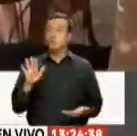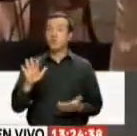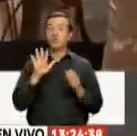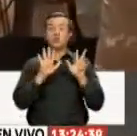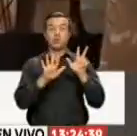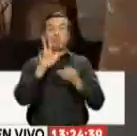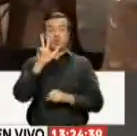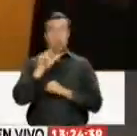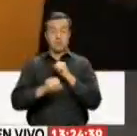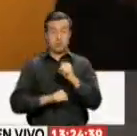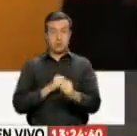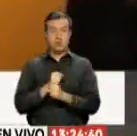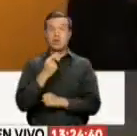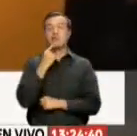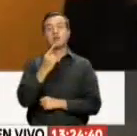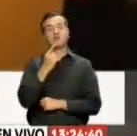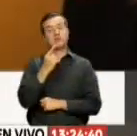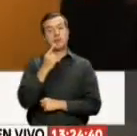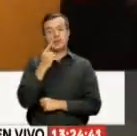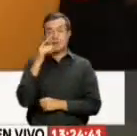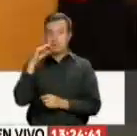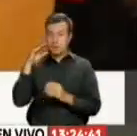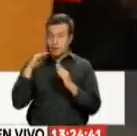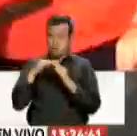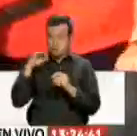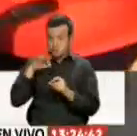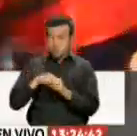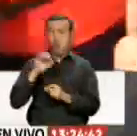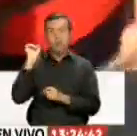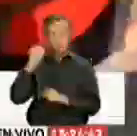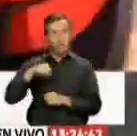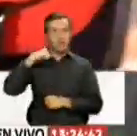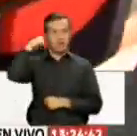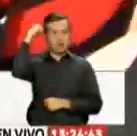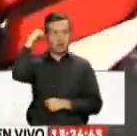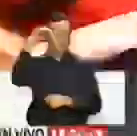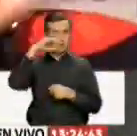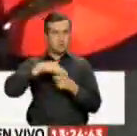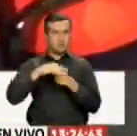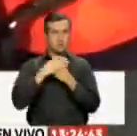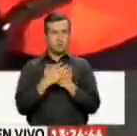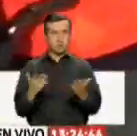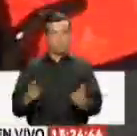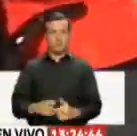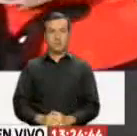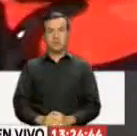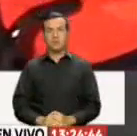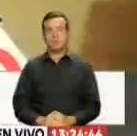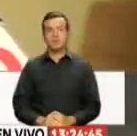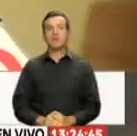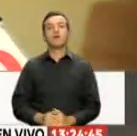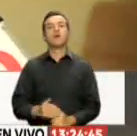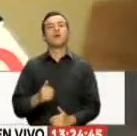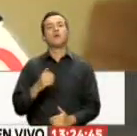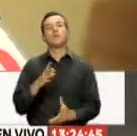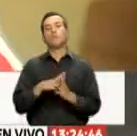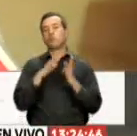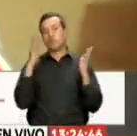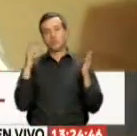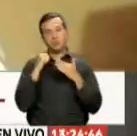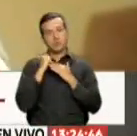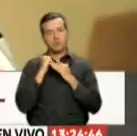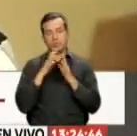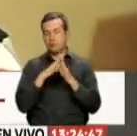73 años Dice que gracias Al voto en casa Aún puede ejercer Al sufragio Creo que ayuda Es mucho